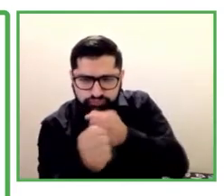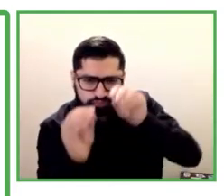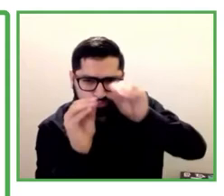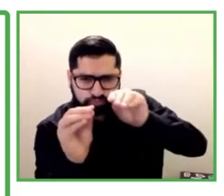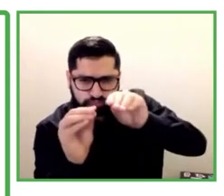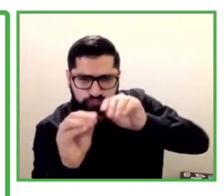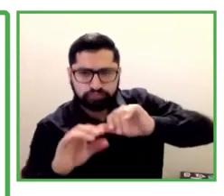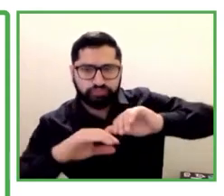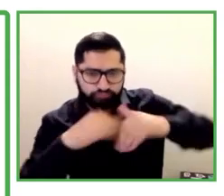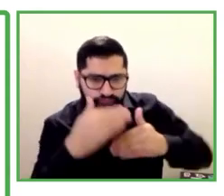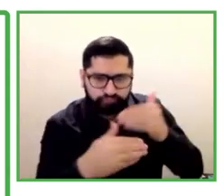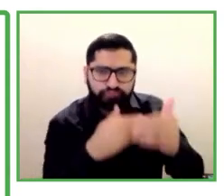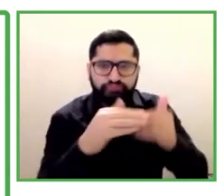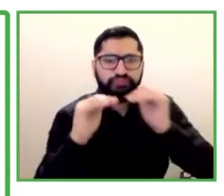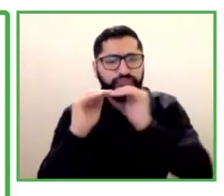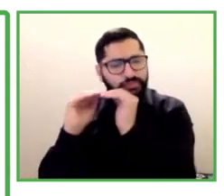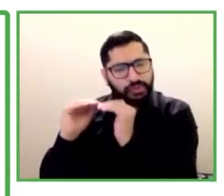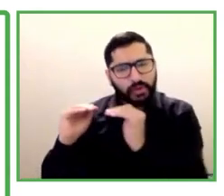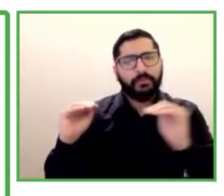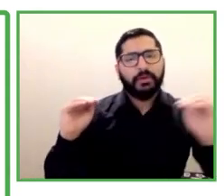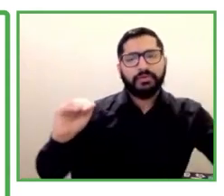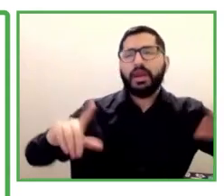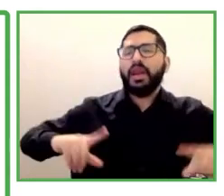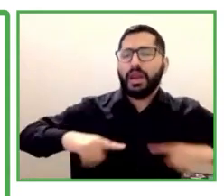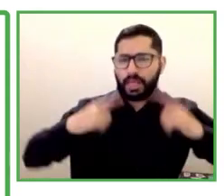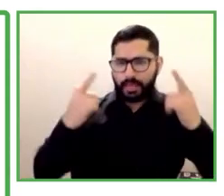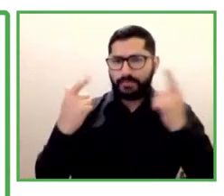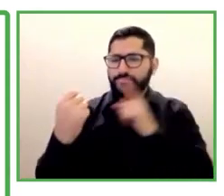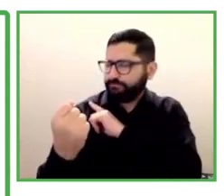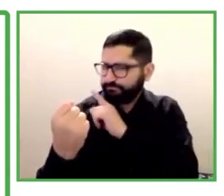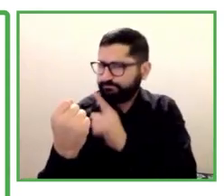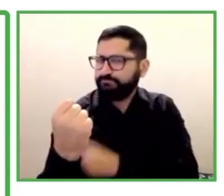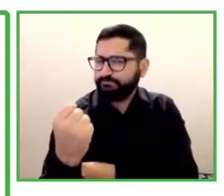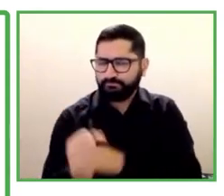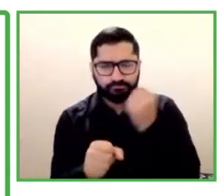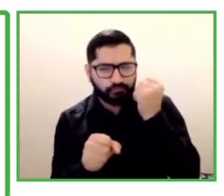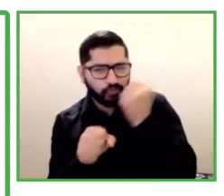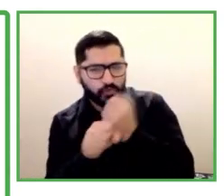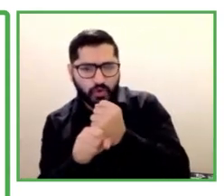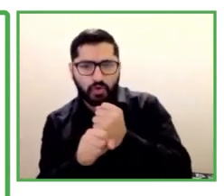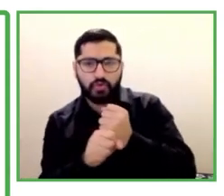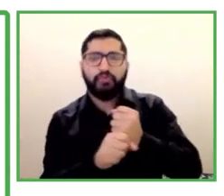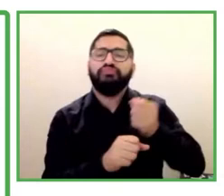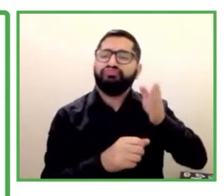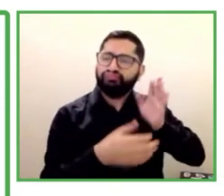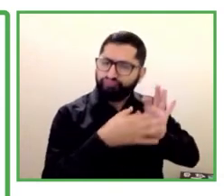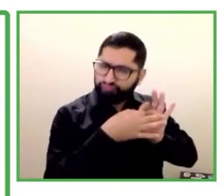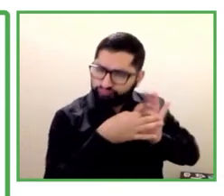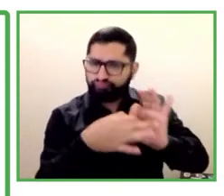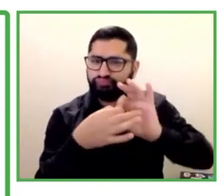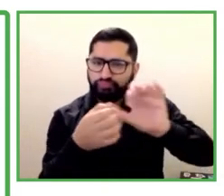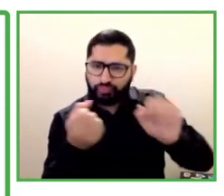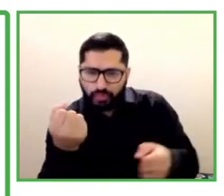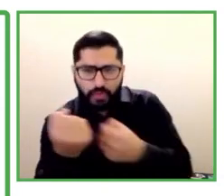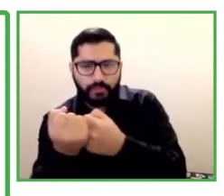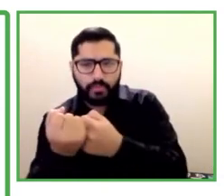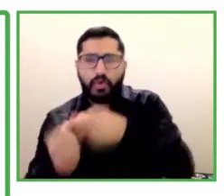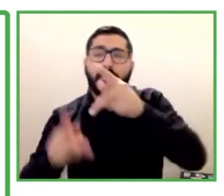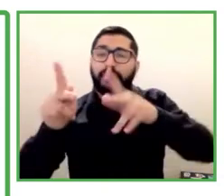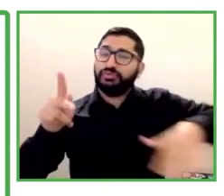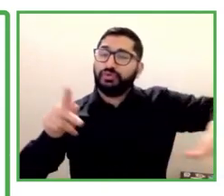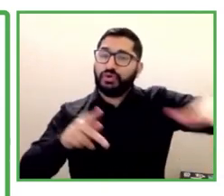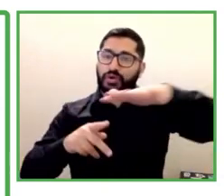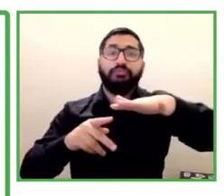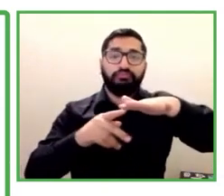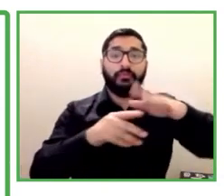empleabilidad y luego continuar apoyando a ellos y a los empleadores para asegurar su éxito. El PRIDE ha ganado